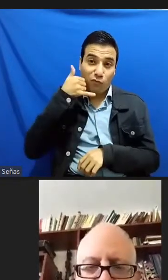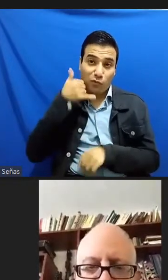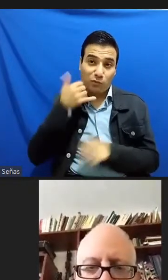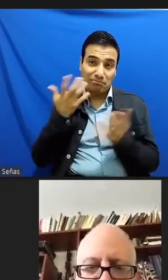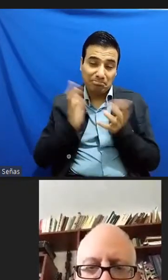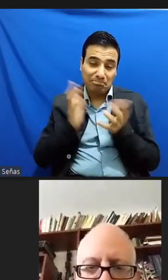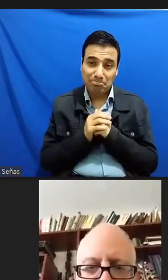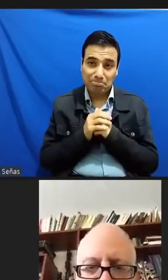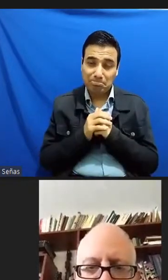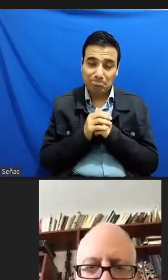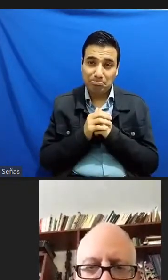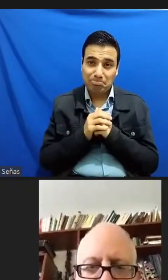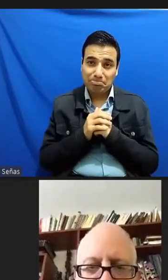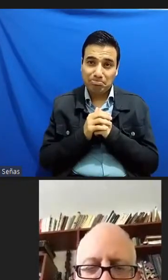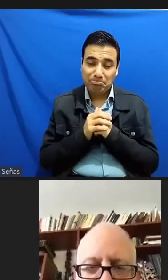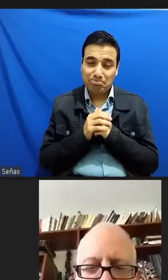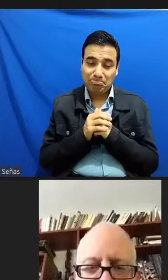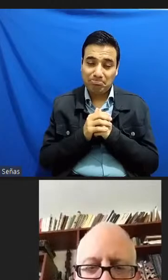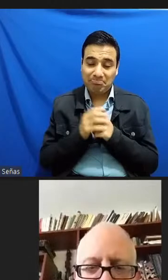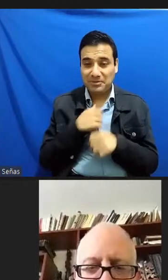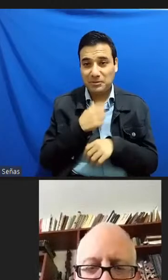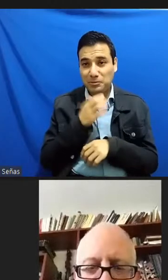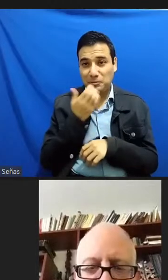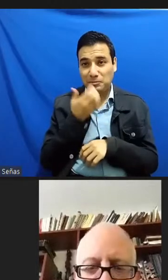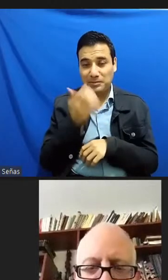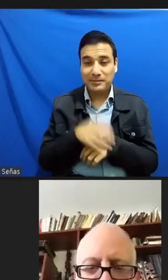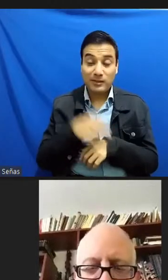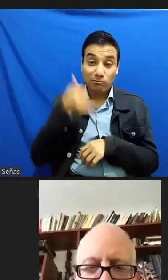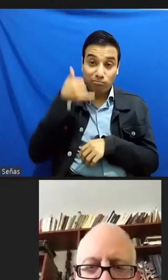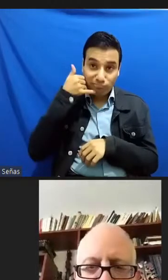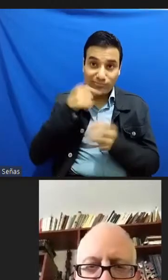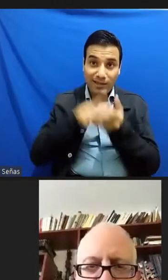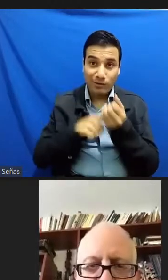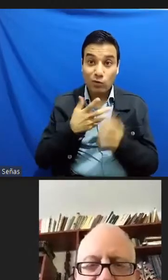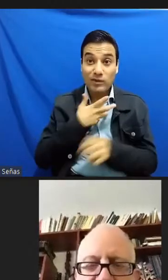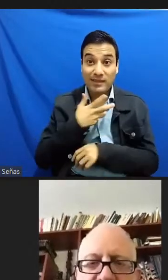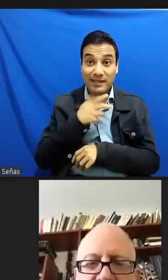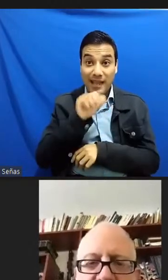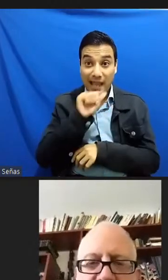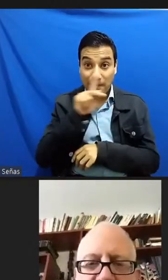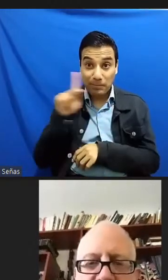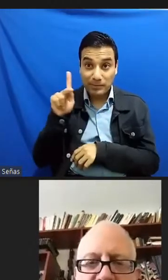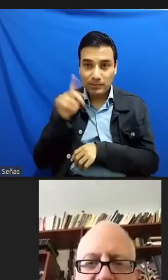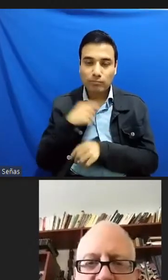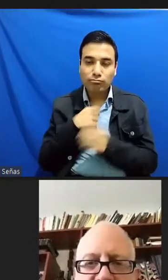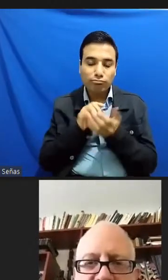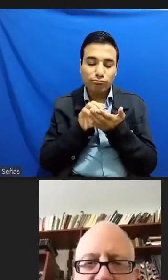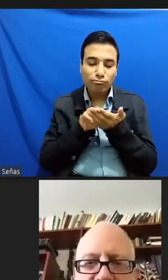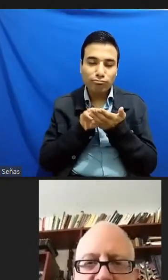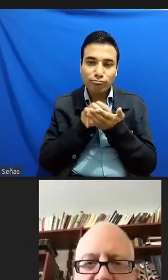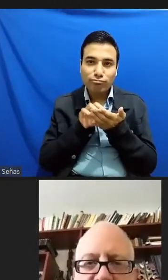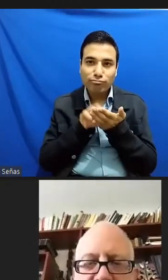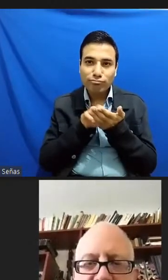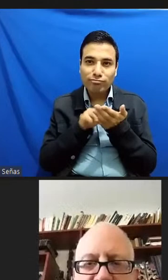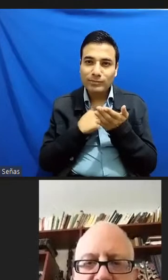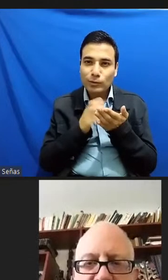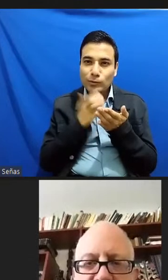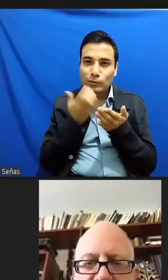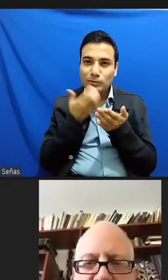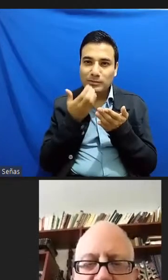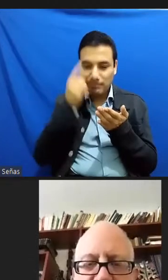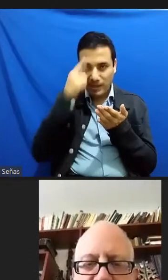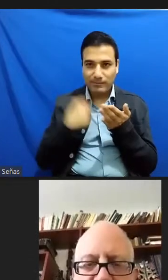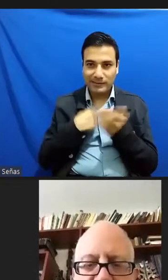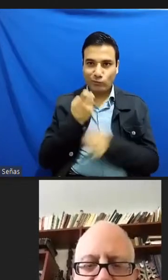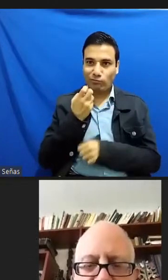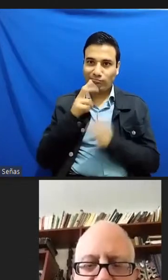teléfono inteligente ¿no? que tiene una aplicación para escribir y es donde para mí para mí ahora ese es